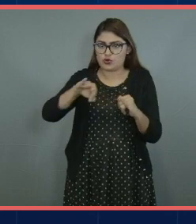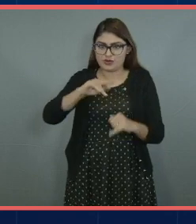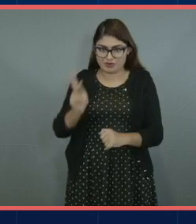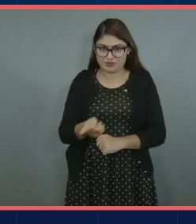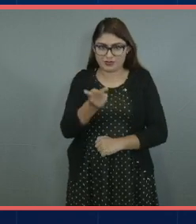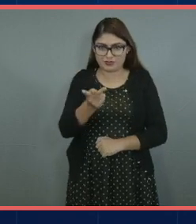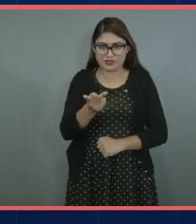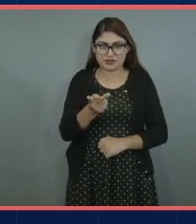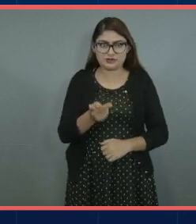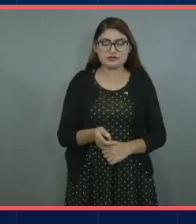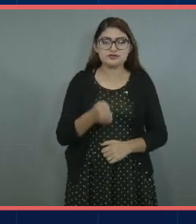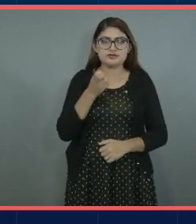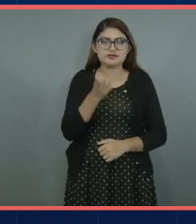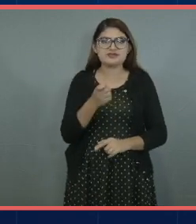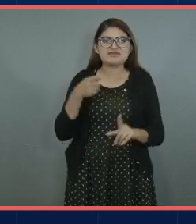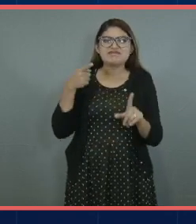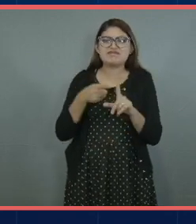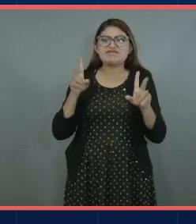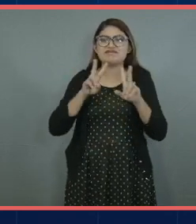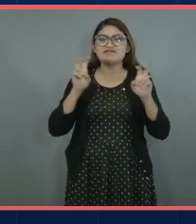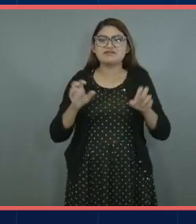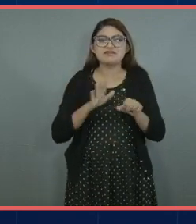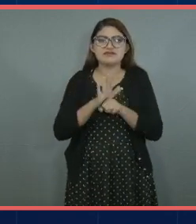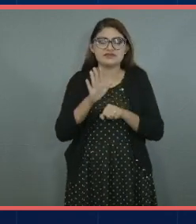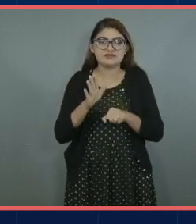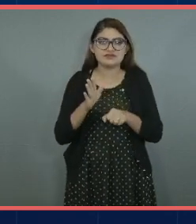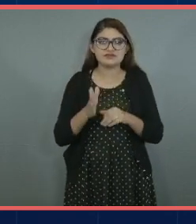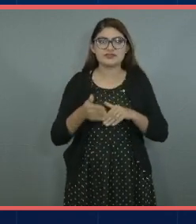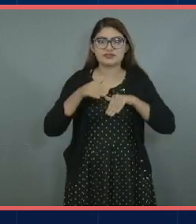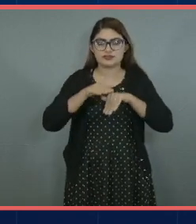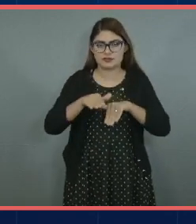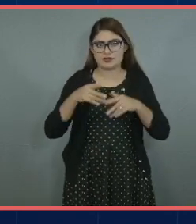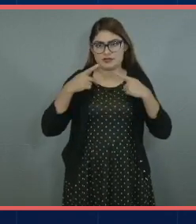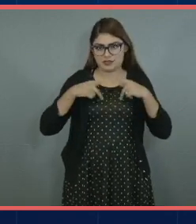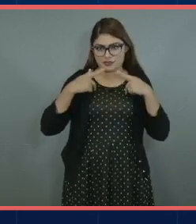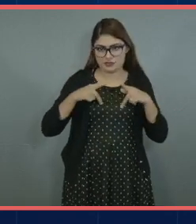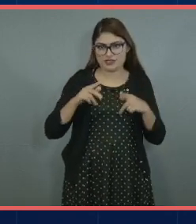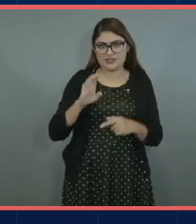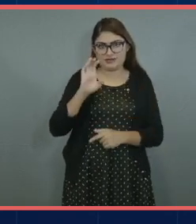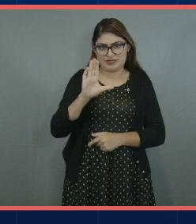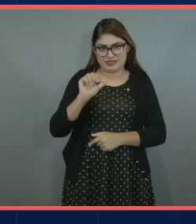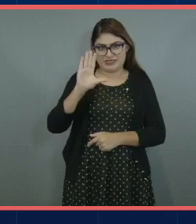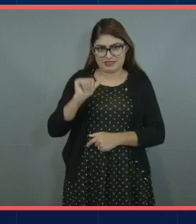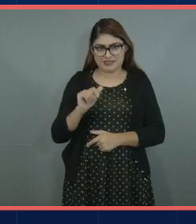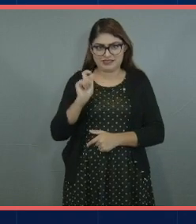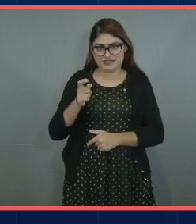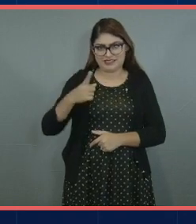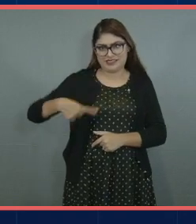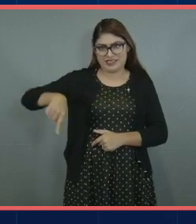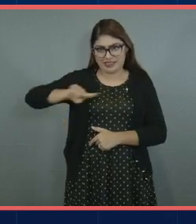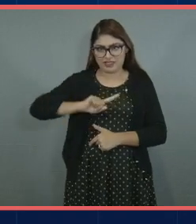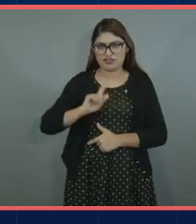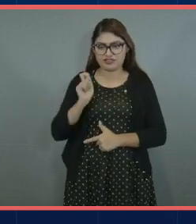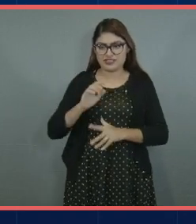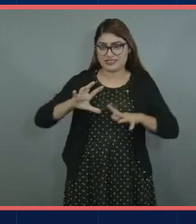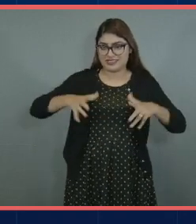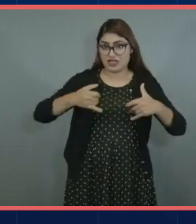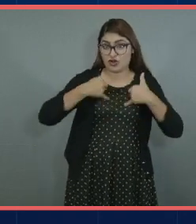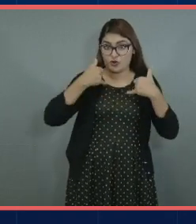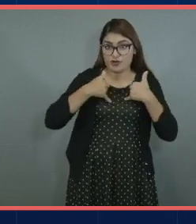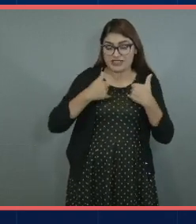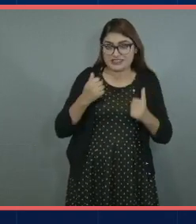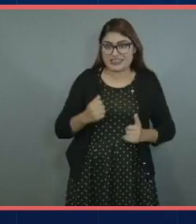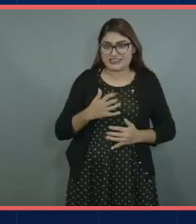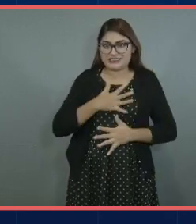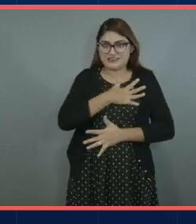que tiene que ver pues con con los becarios de chavos que inspiran y ahí me gustaría preguntarle a